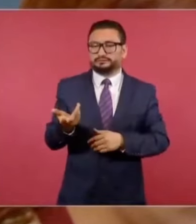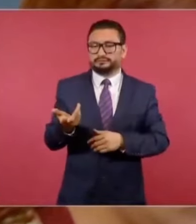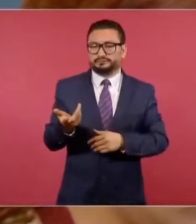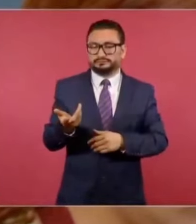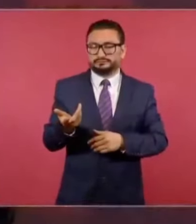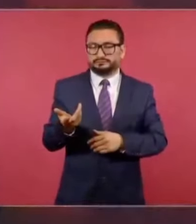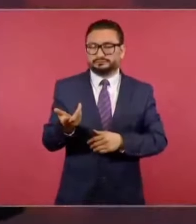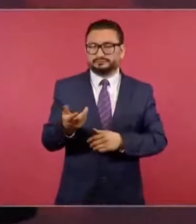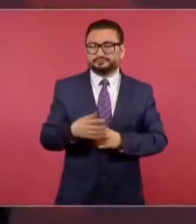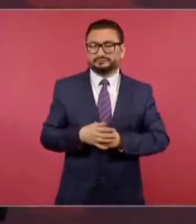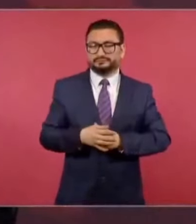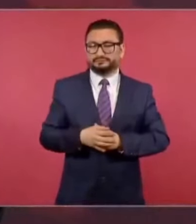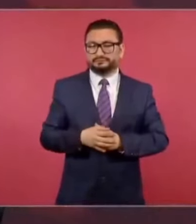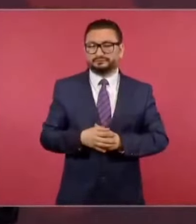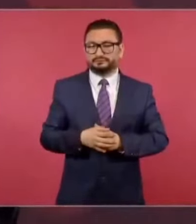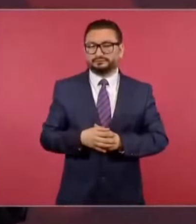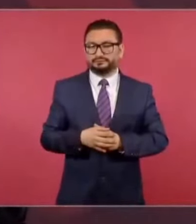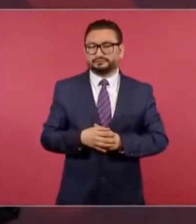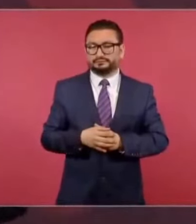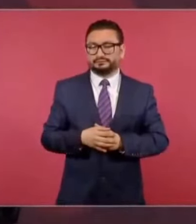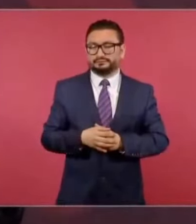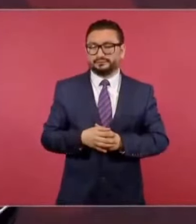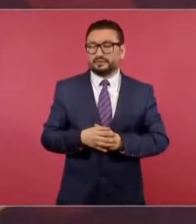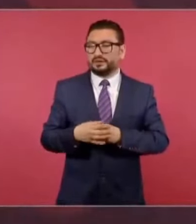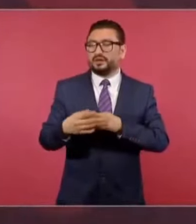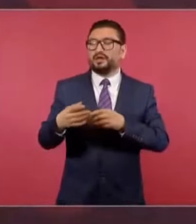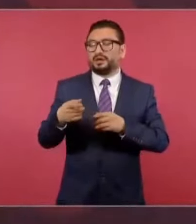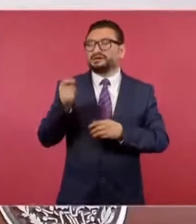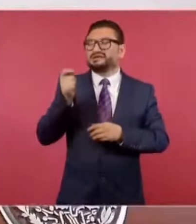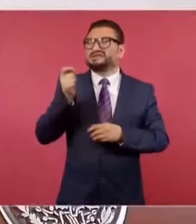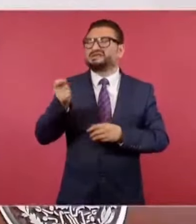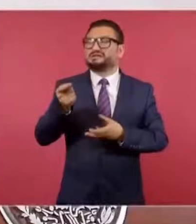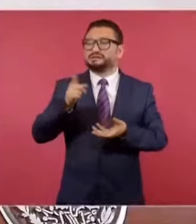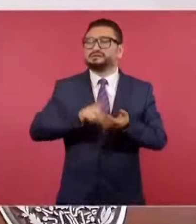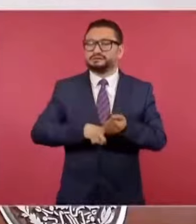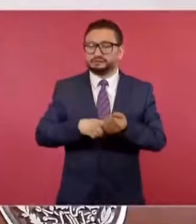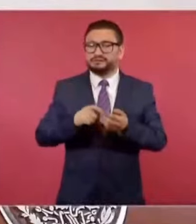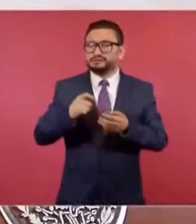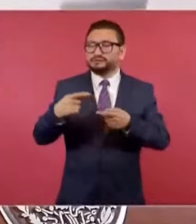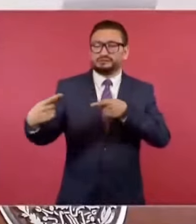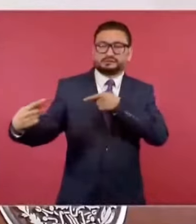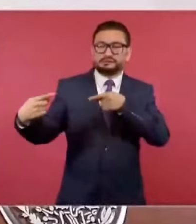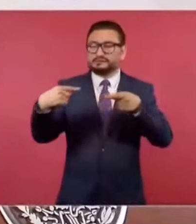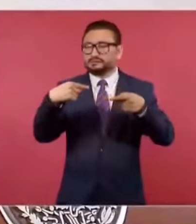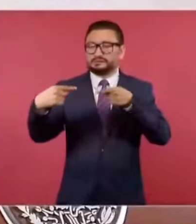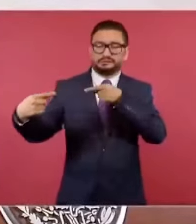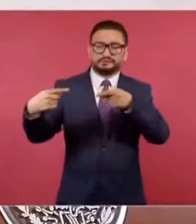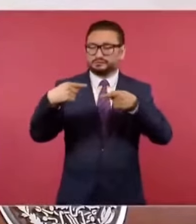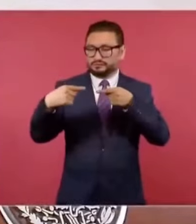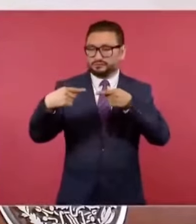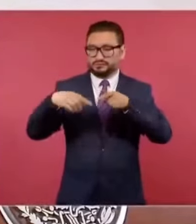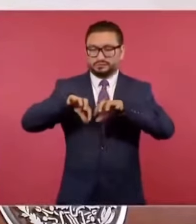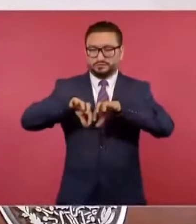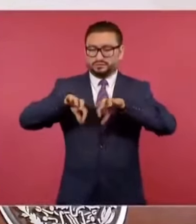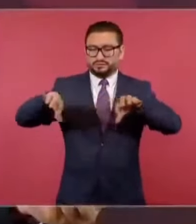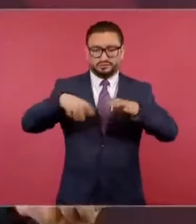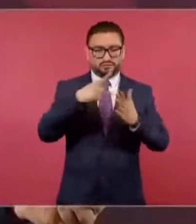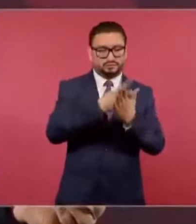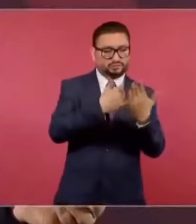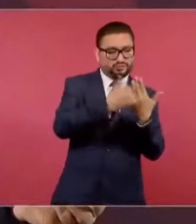es una lucha, una confrontación entre dos proyectos distintos